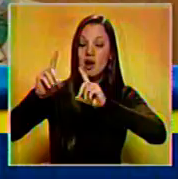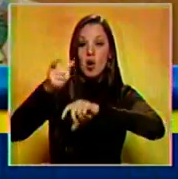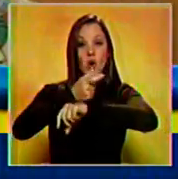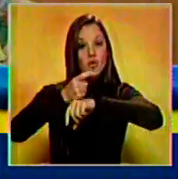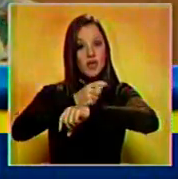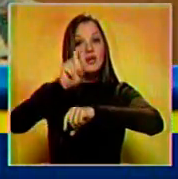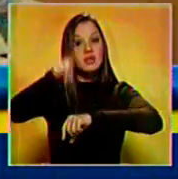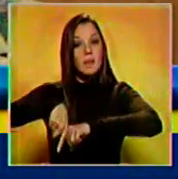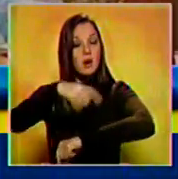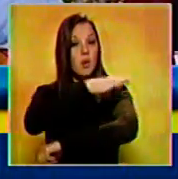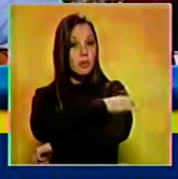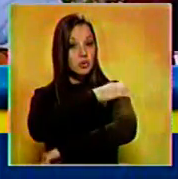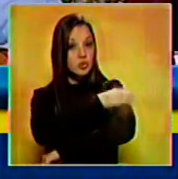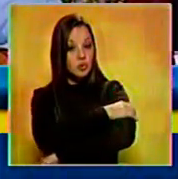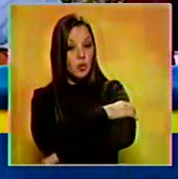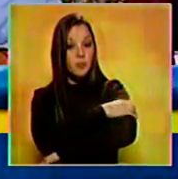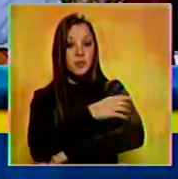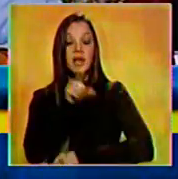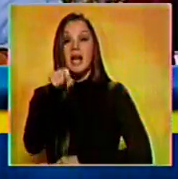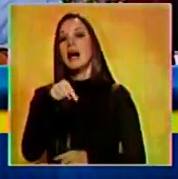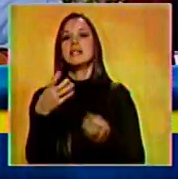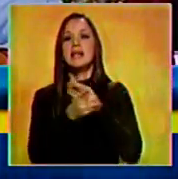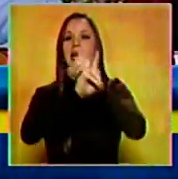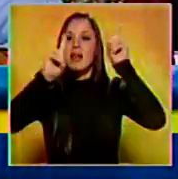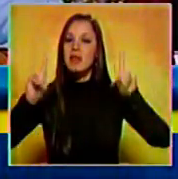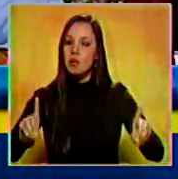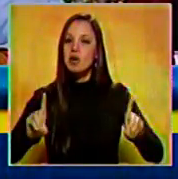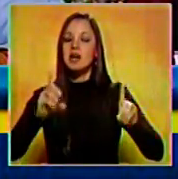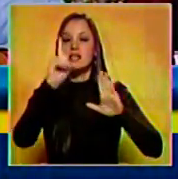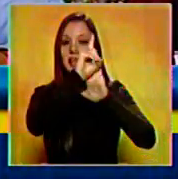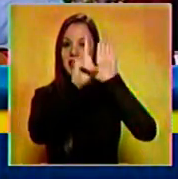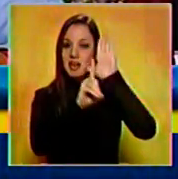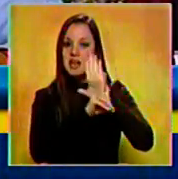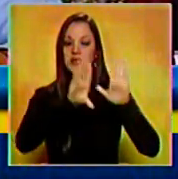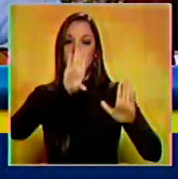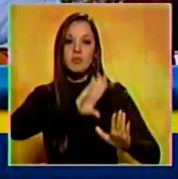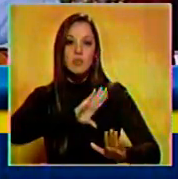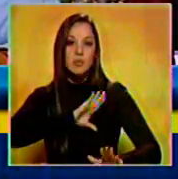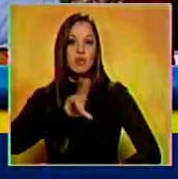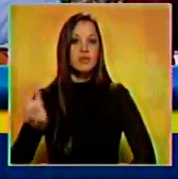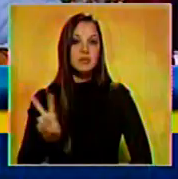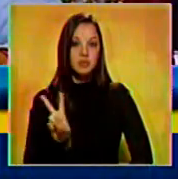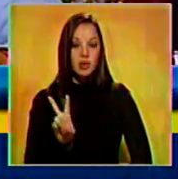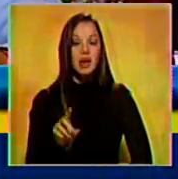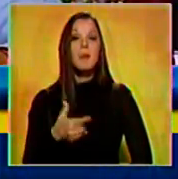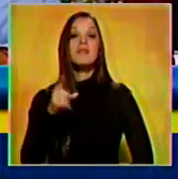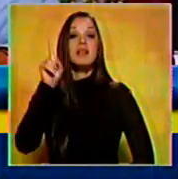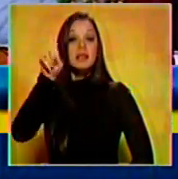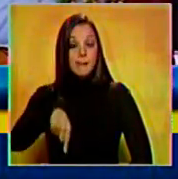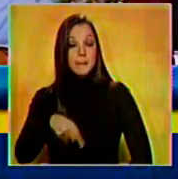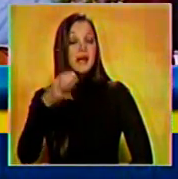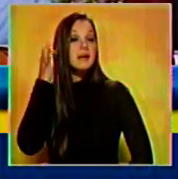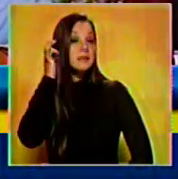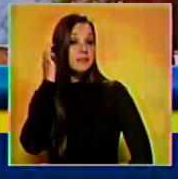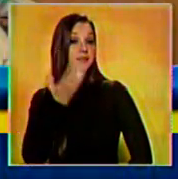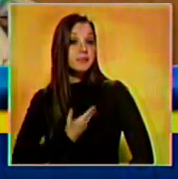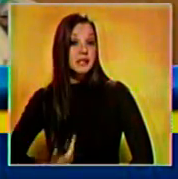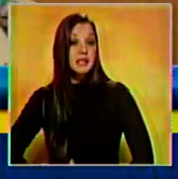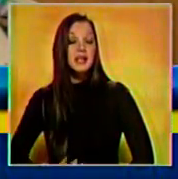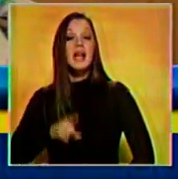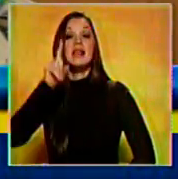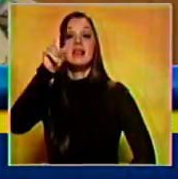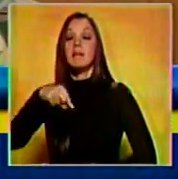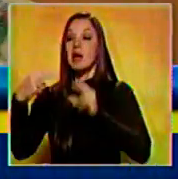la oposición en el marco del Estado Democrático de Derecho en Venezuela. La mandataria brasileña también se comunicó con el